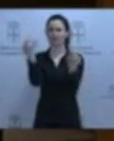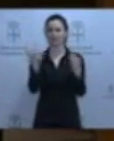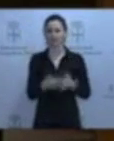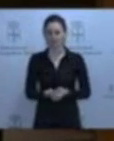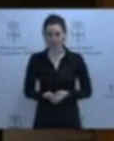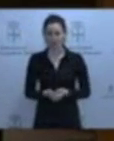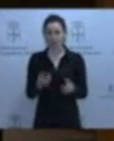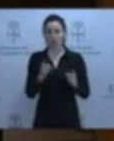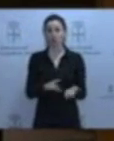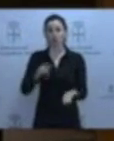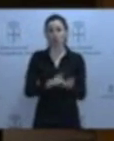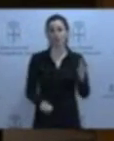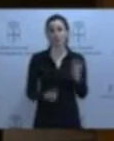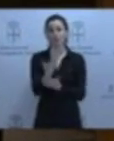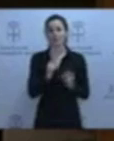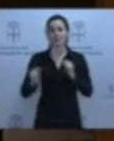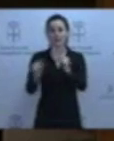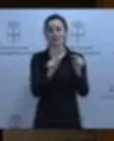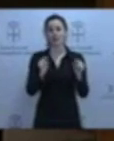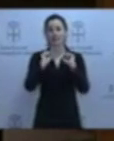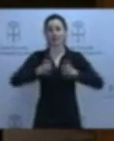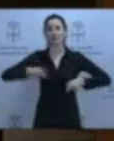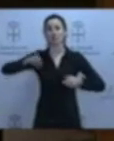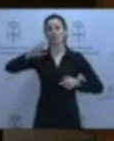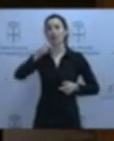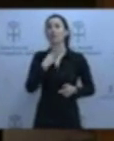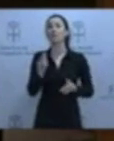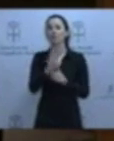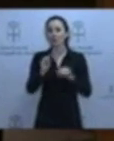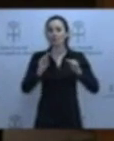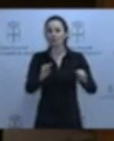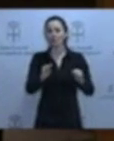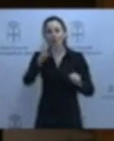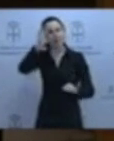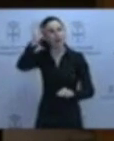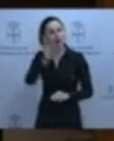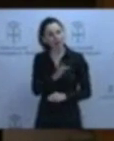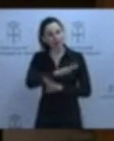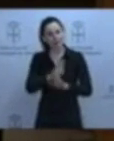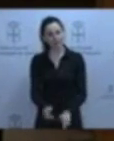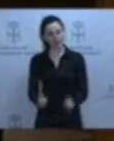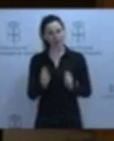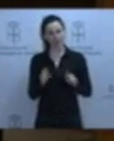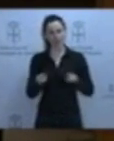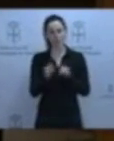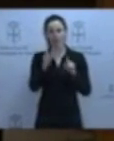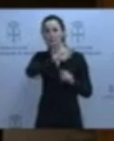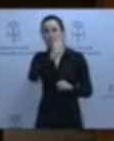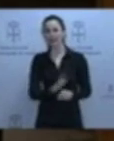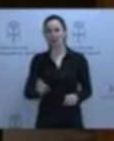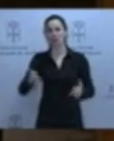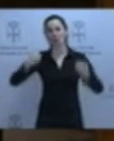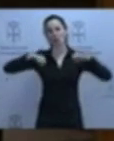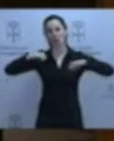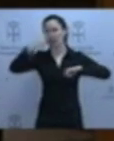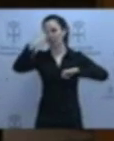Al escuchar esta mañana el debate en torno al Casa Marea y escuchar a su portavoz daban ganas de evocar el ensayo sobre la ceguera y al escuchar